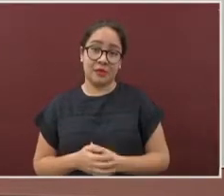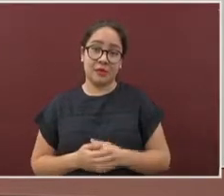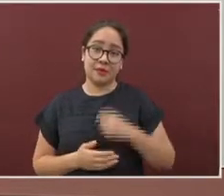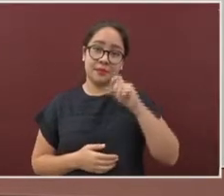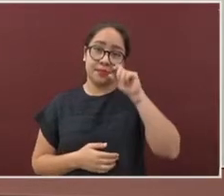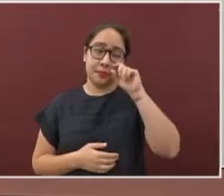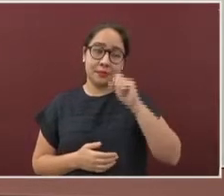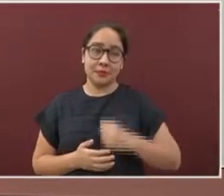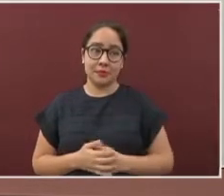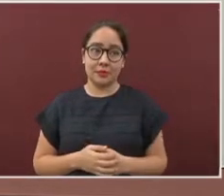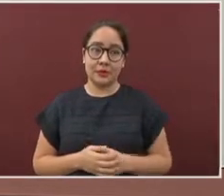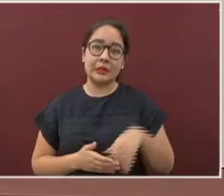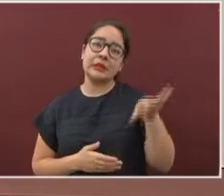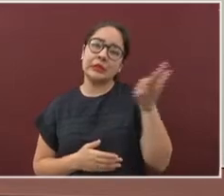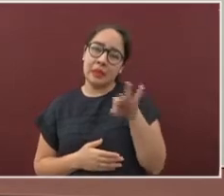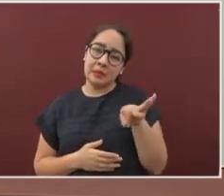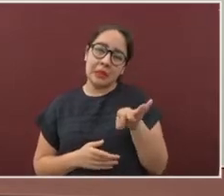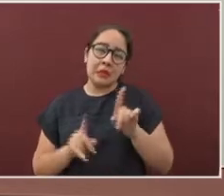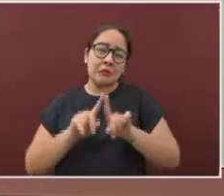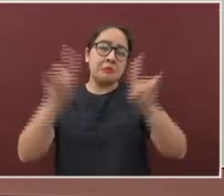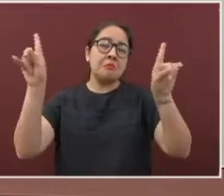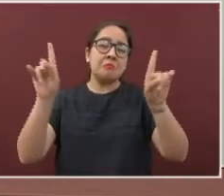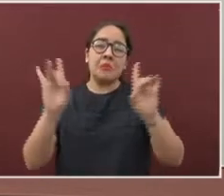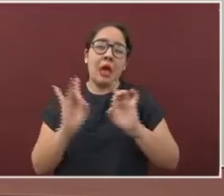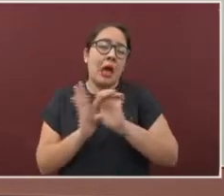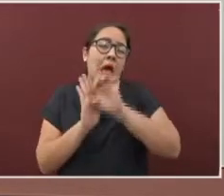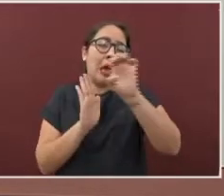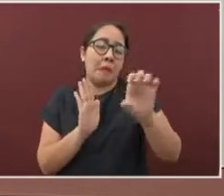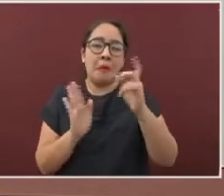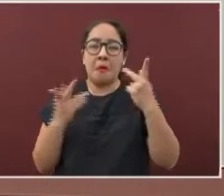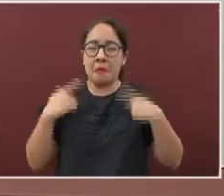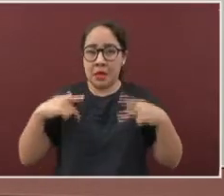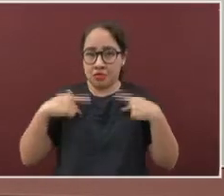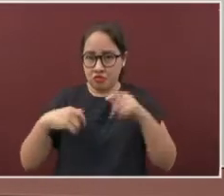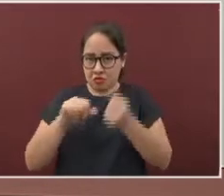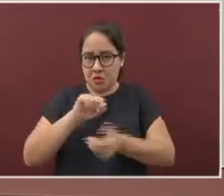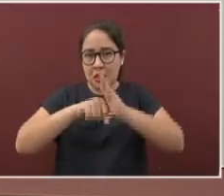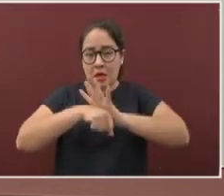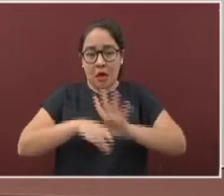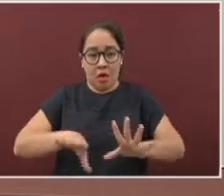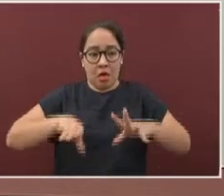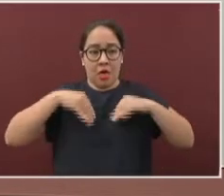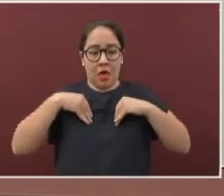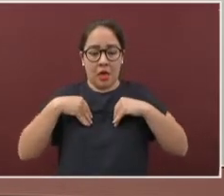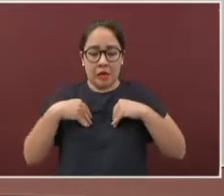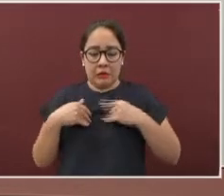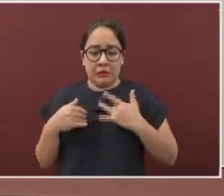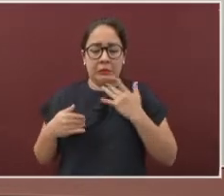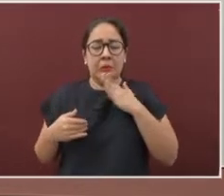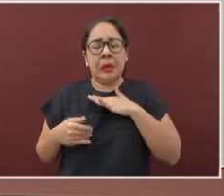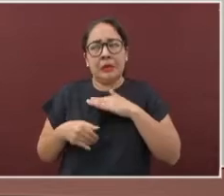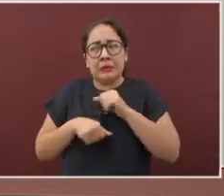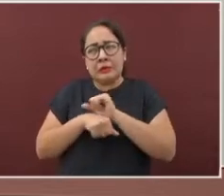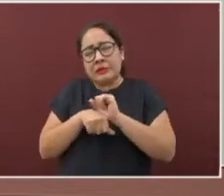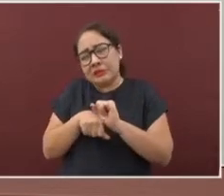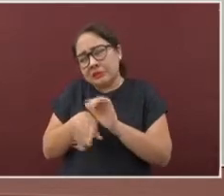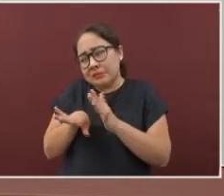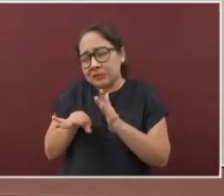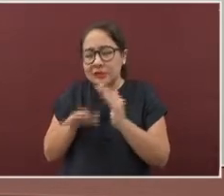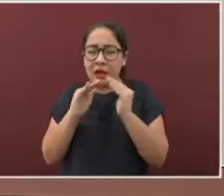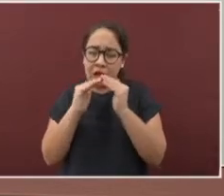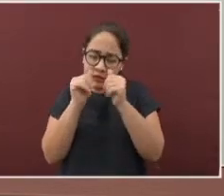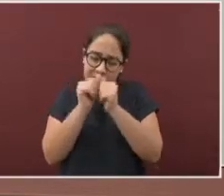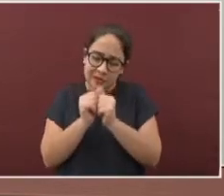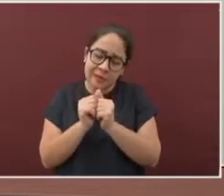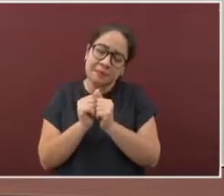pueden comenzar leves y llevar tratamiento en sus casas. Pero como dije, esto